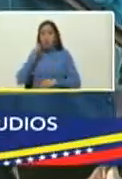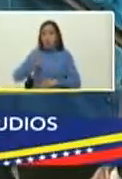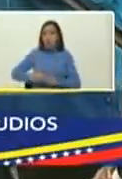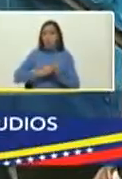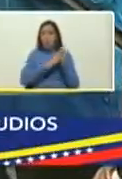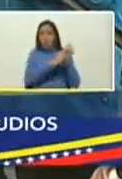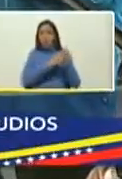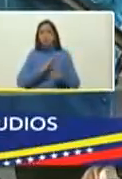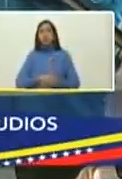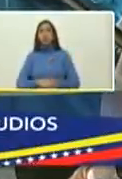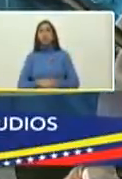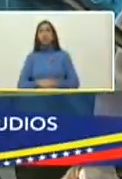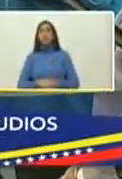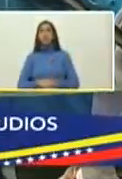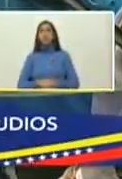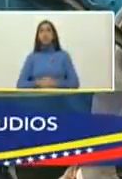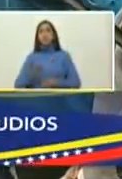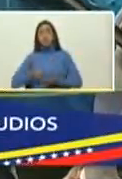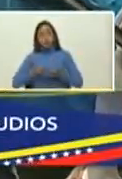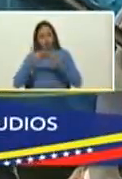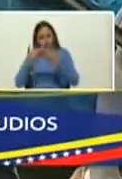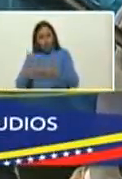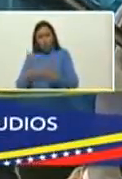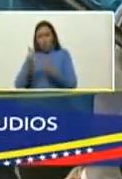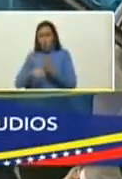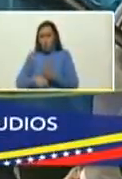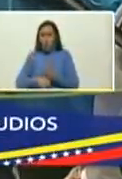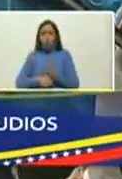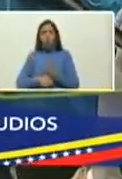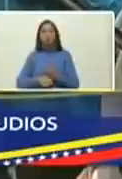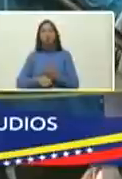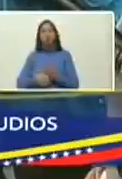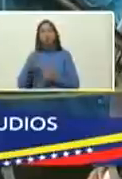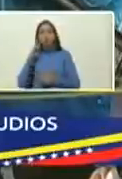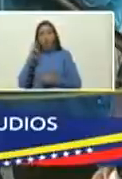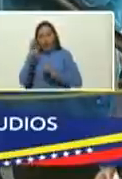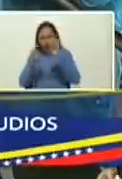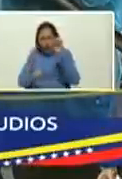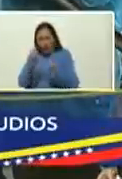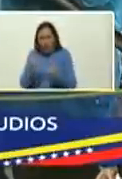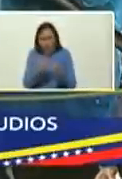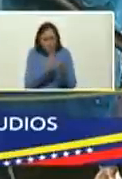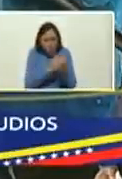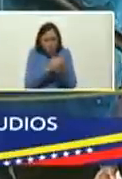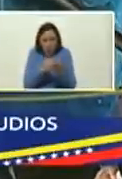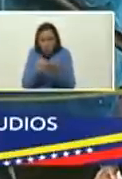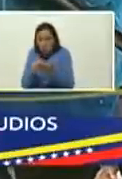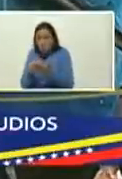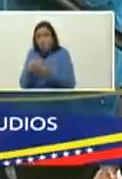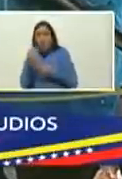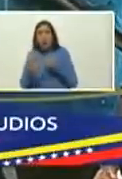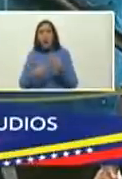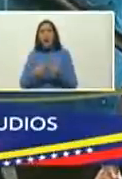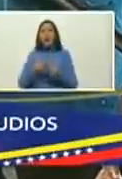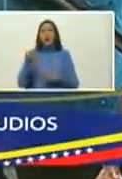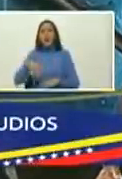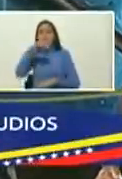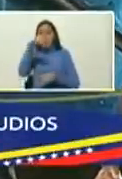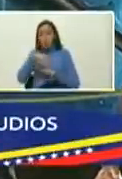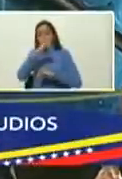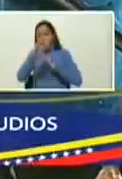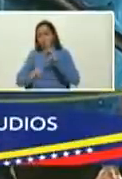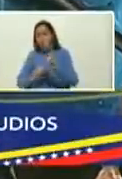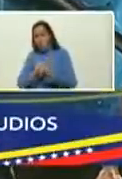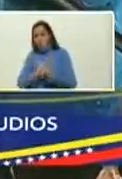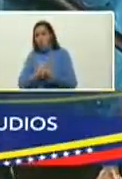ha entregado este premio luego de revisar múltiples obras nacionales e internacionales